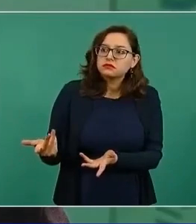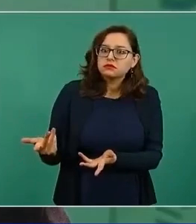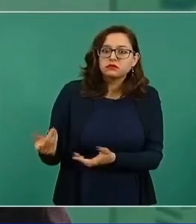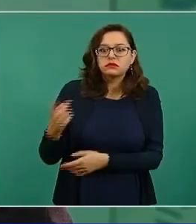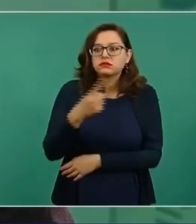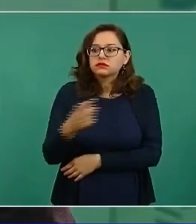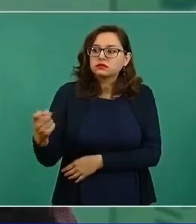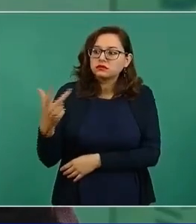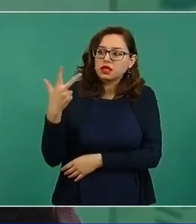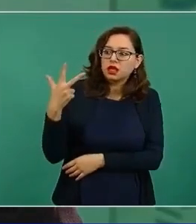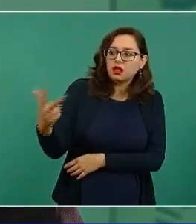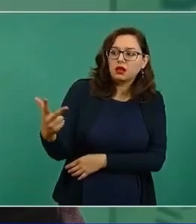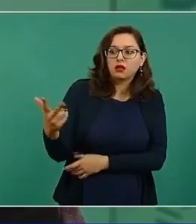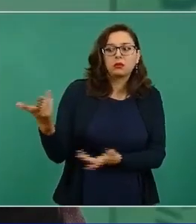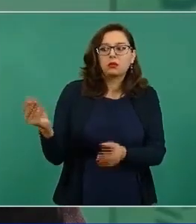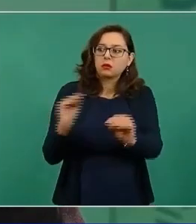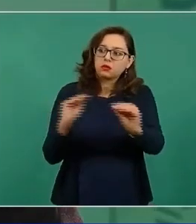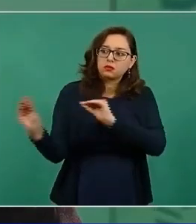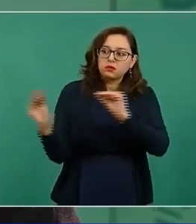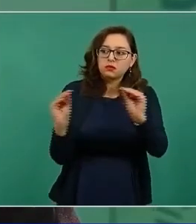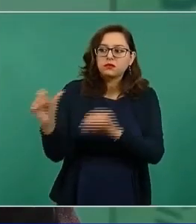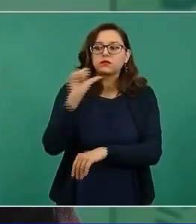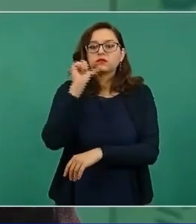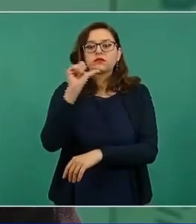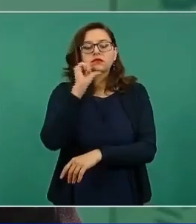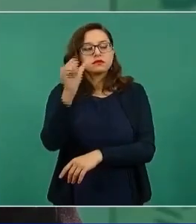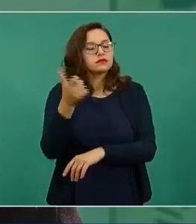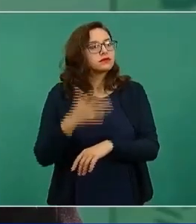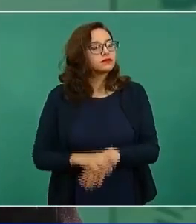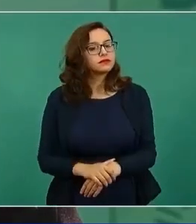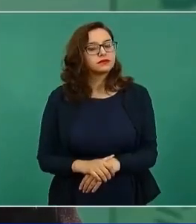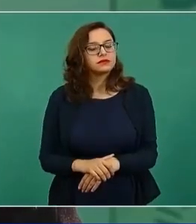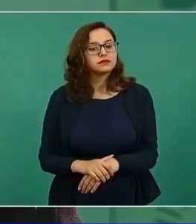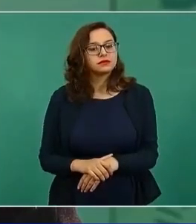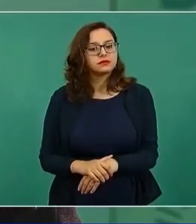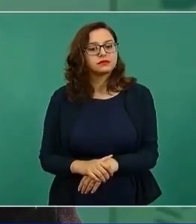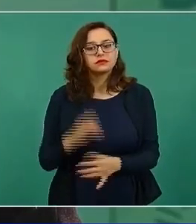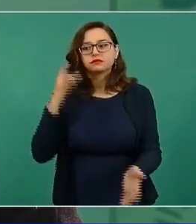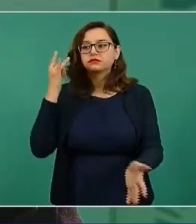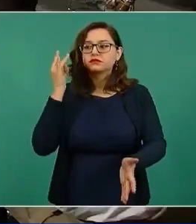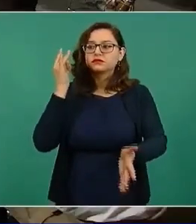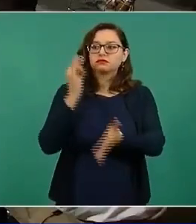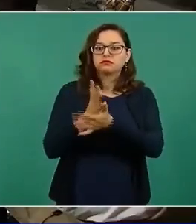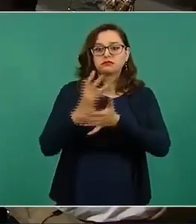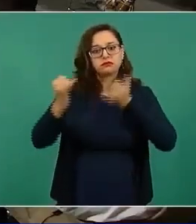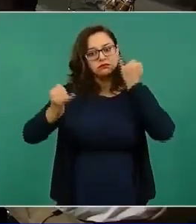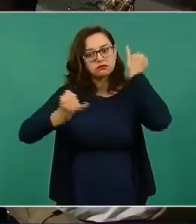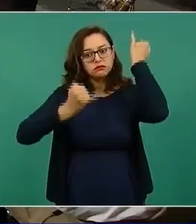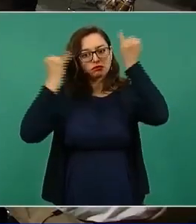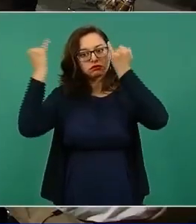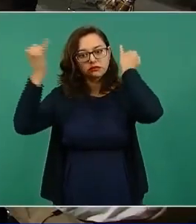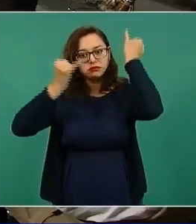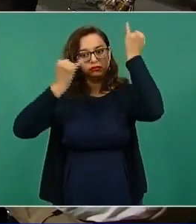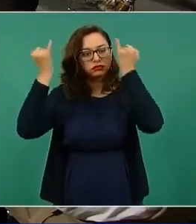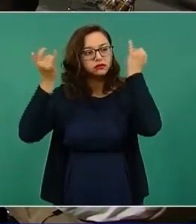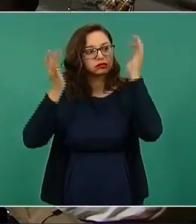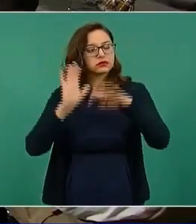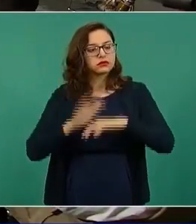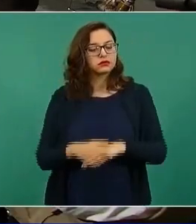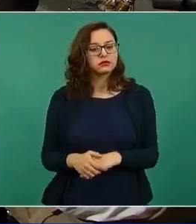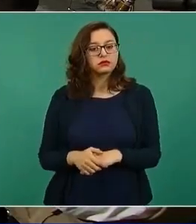que familiares de